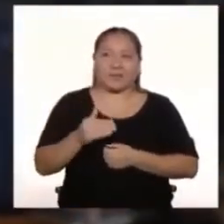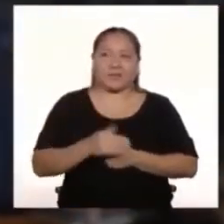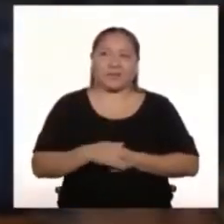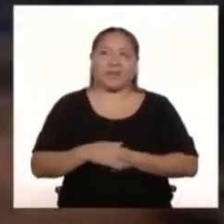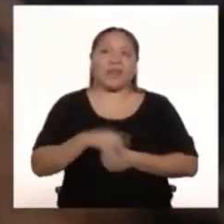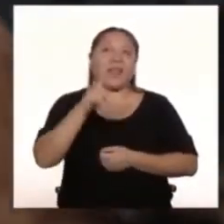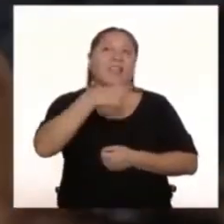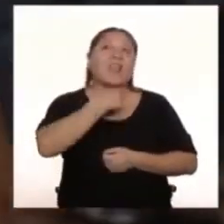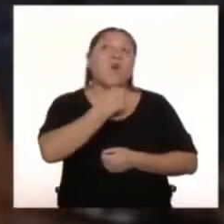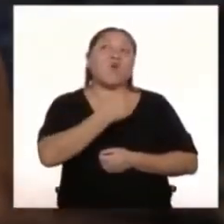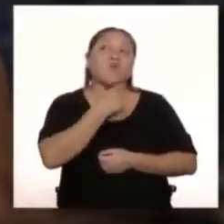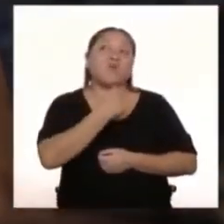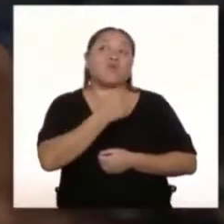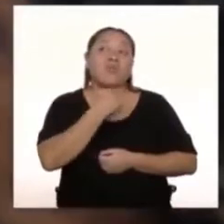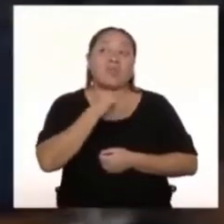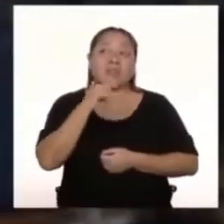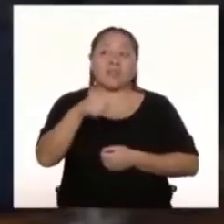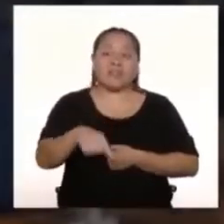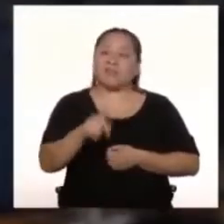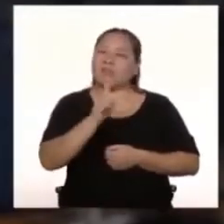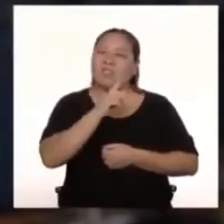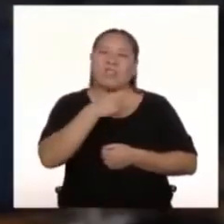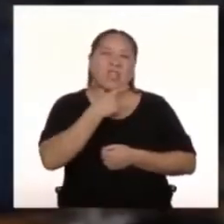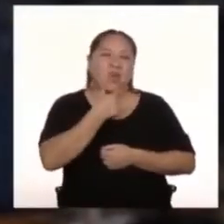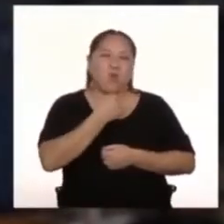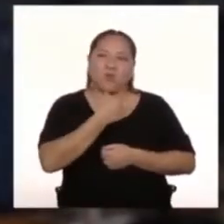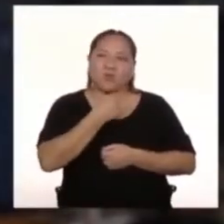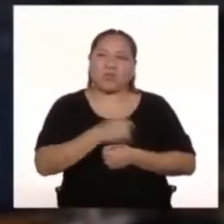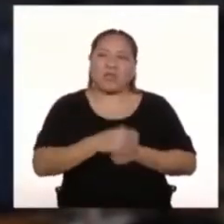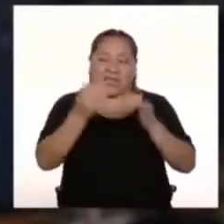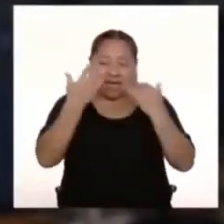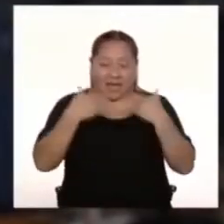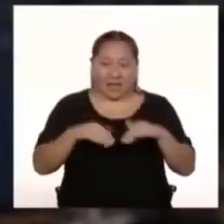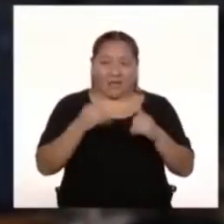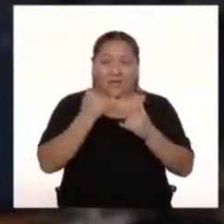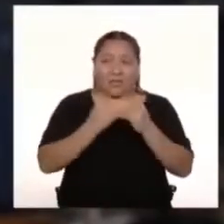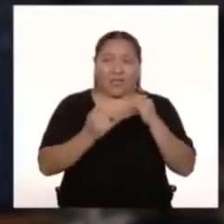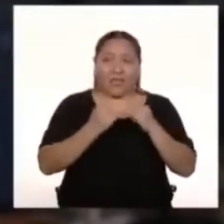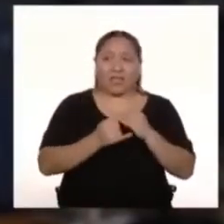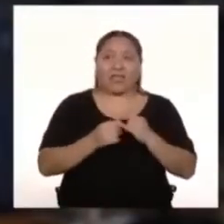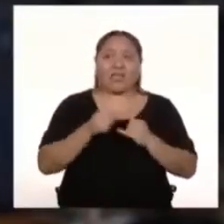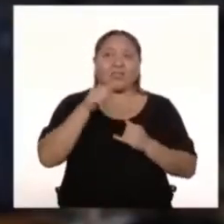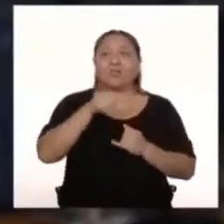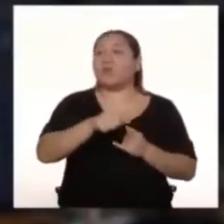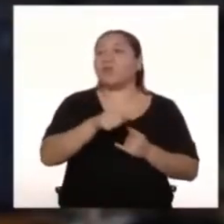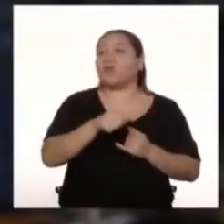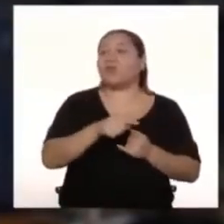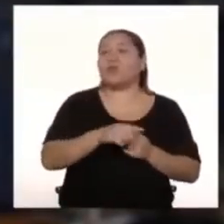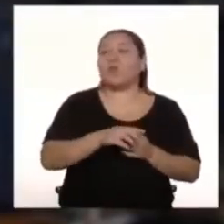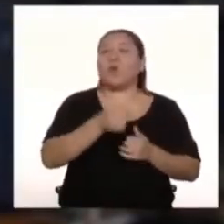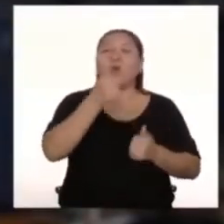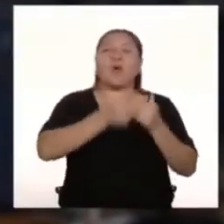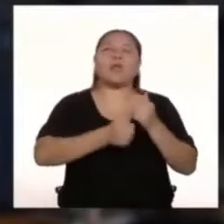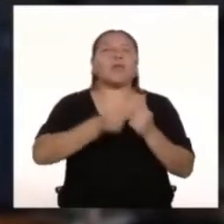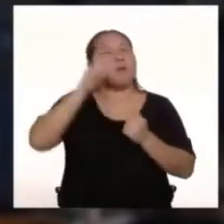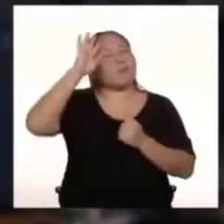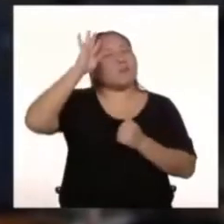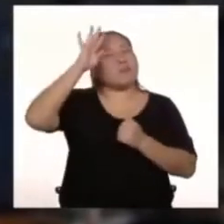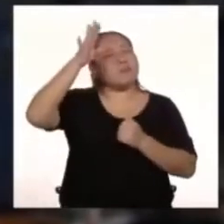Te gusta Acá tienes lo que No te gusta Y después acá Al final Es el superhéroe Que puede crearse Bajo